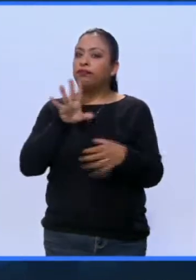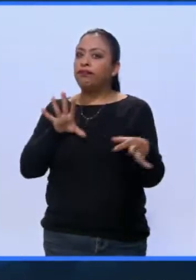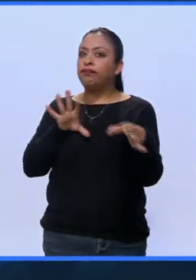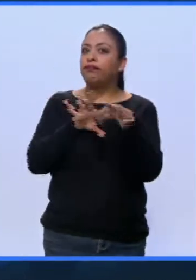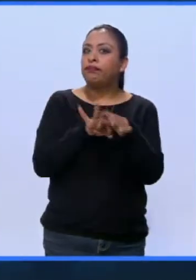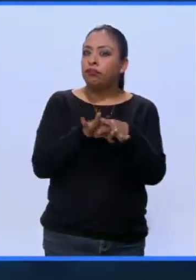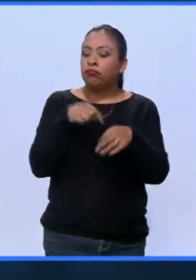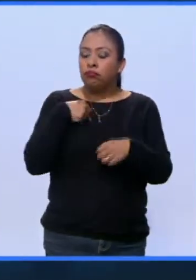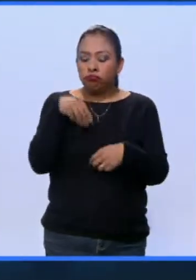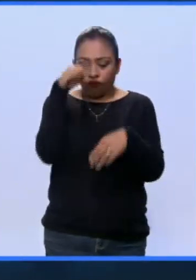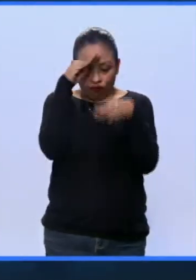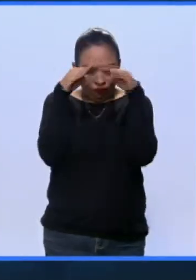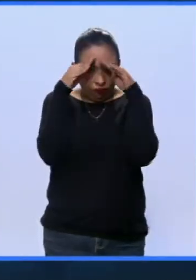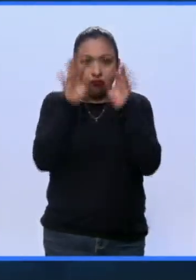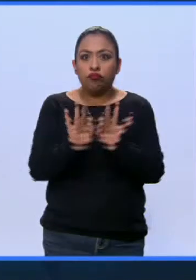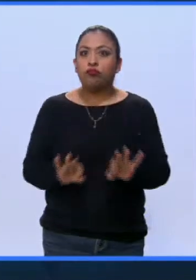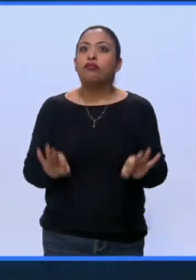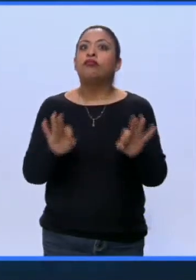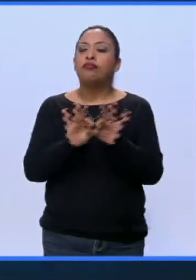su propia reflexión vital.